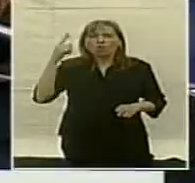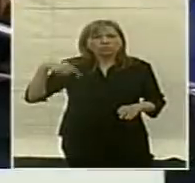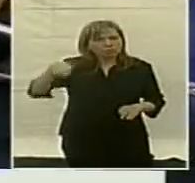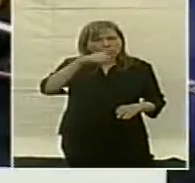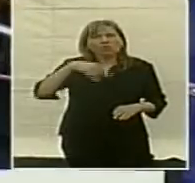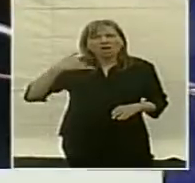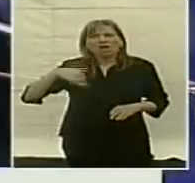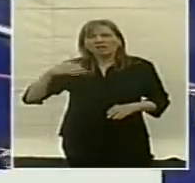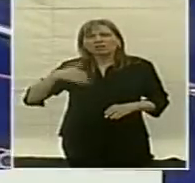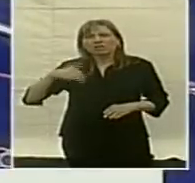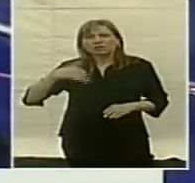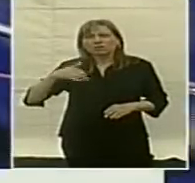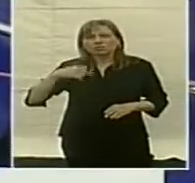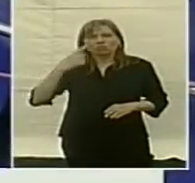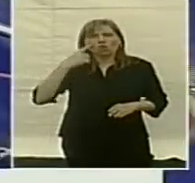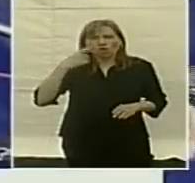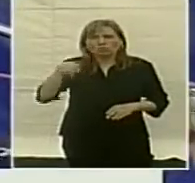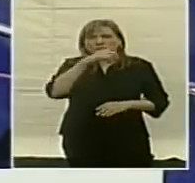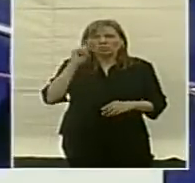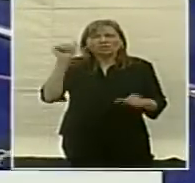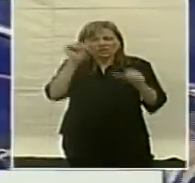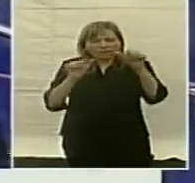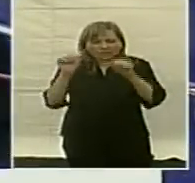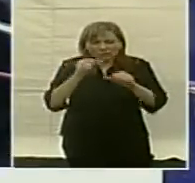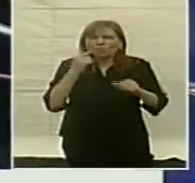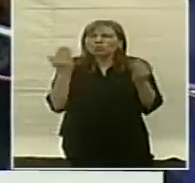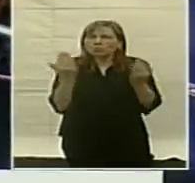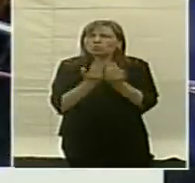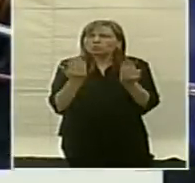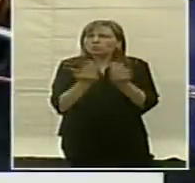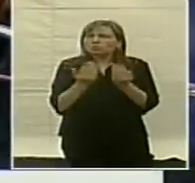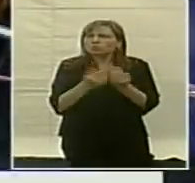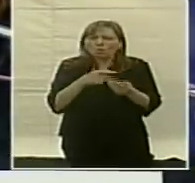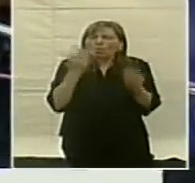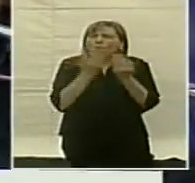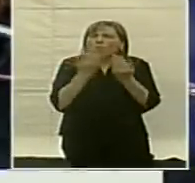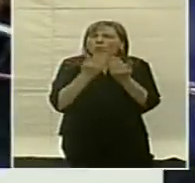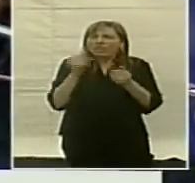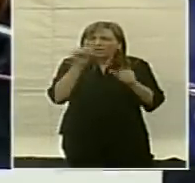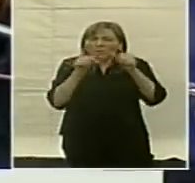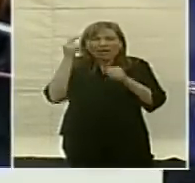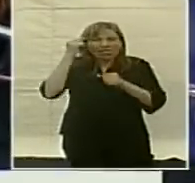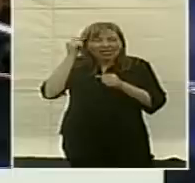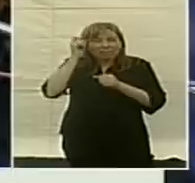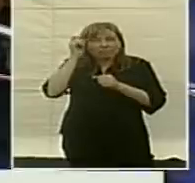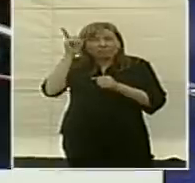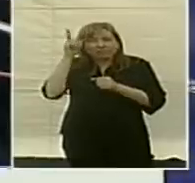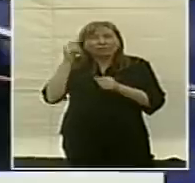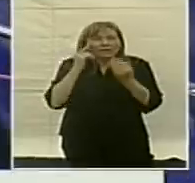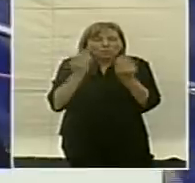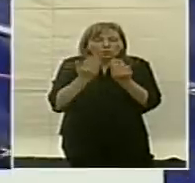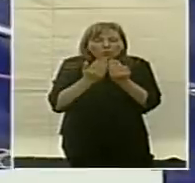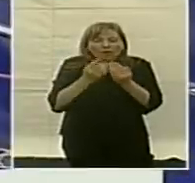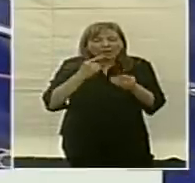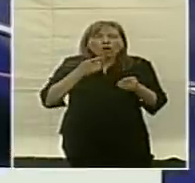de los argentinos, los científicos argentinos nunca han usado sus neuronas o sus conocimientos